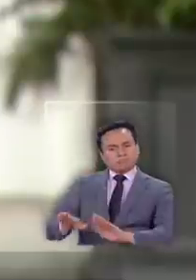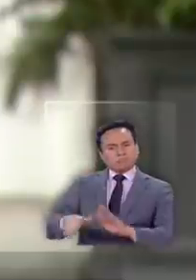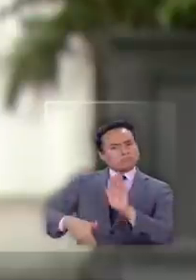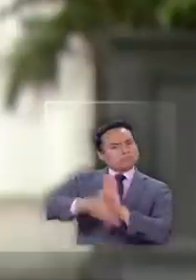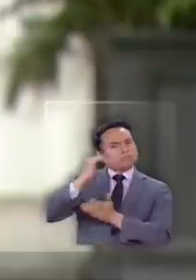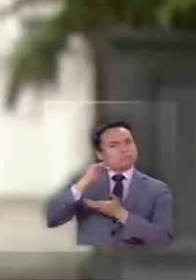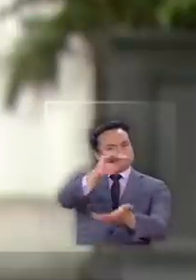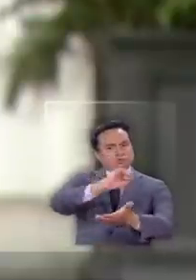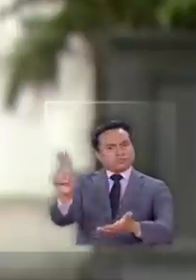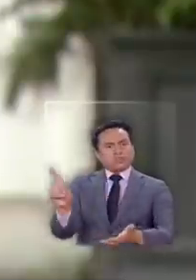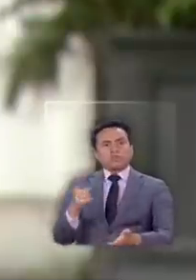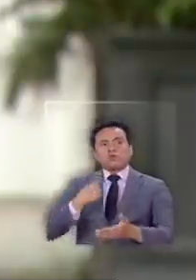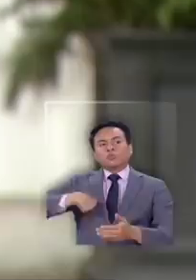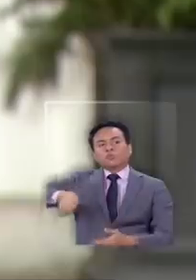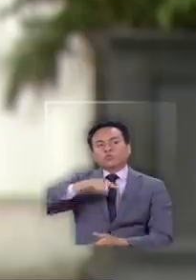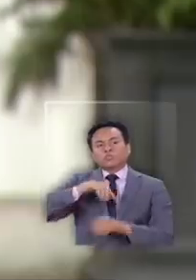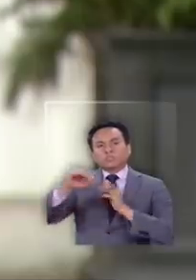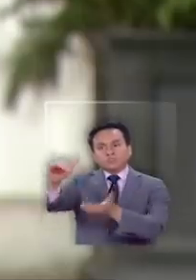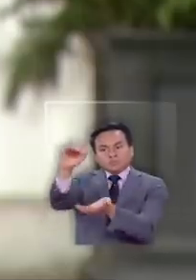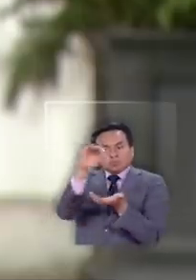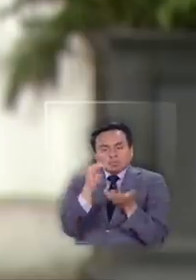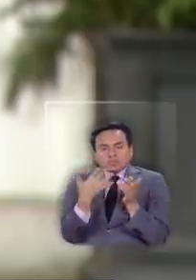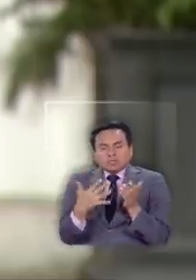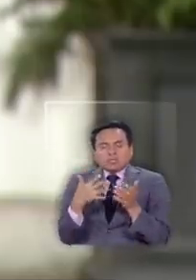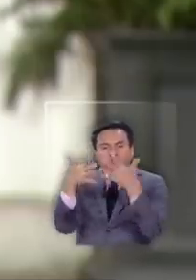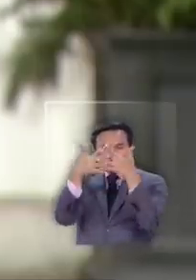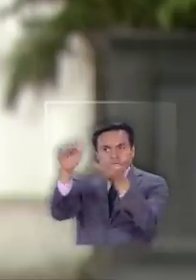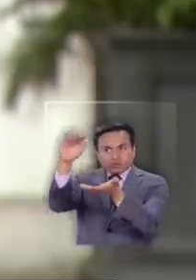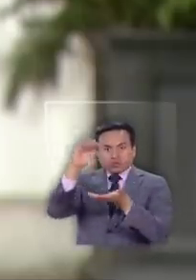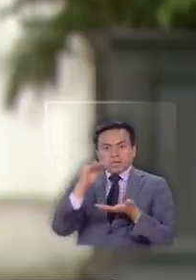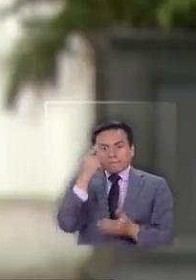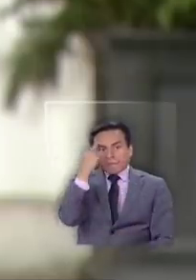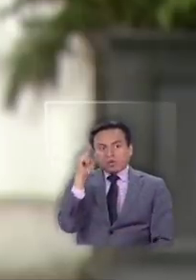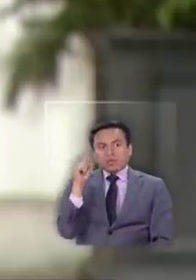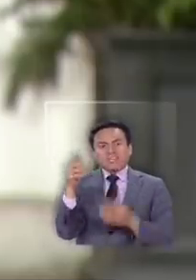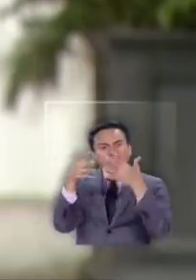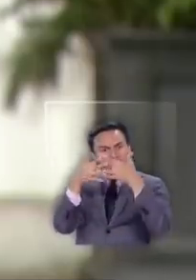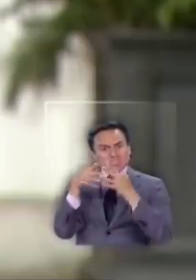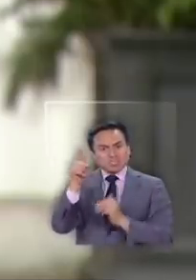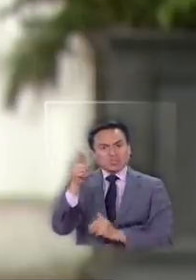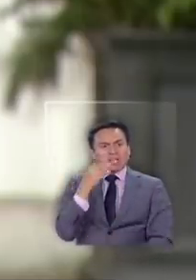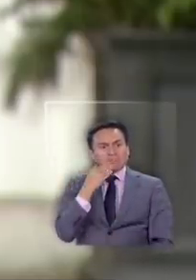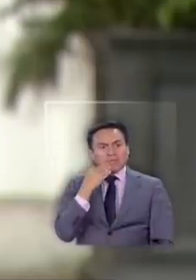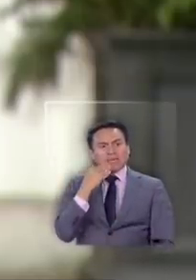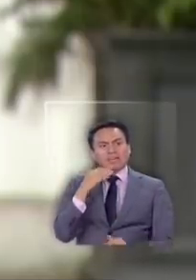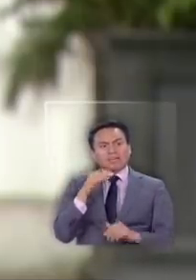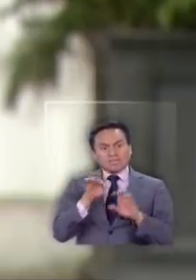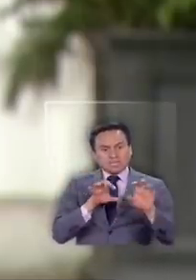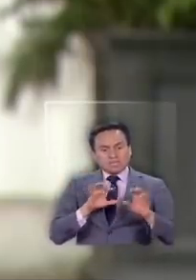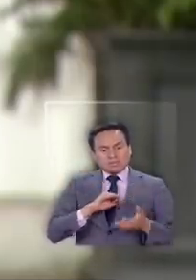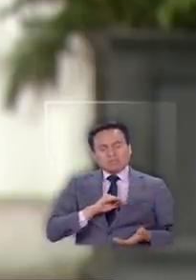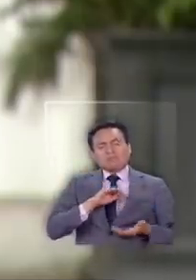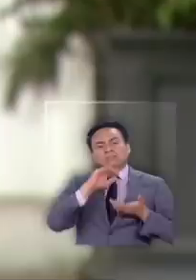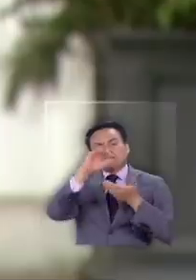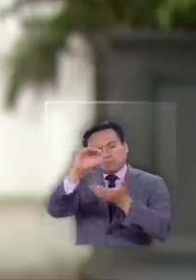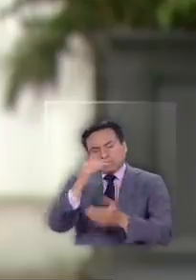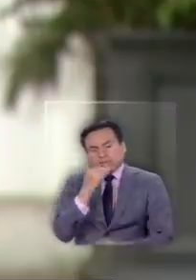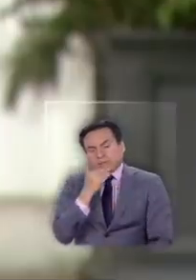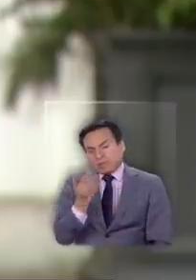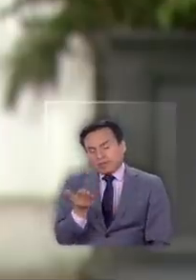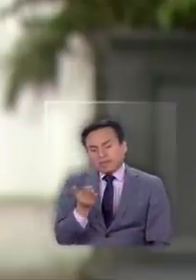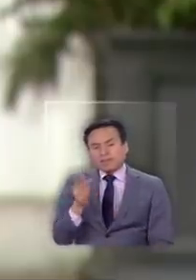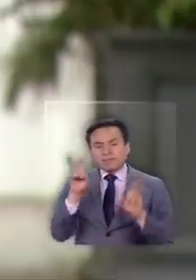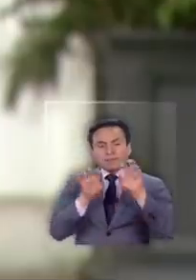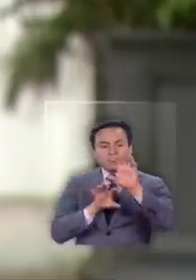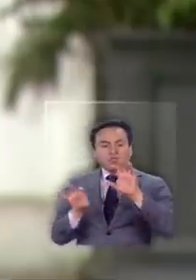Nosotros estamos recibiendo suministros esenciales desde Estados Unidos, pero los Estados Unidos también reciben suministros esenciales y